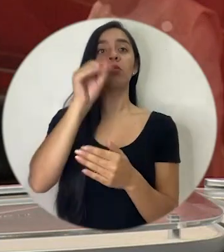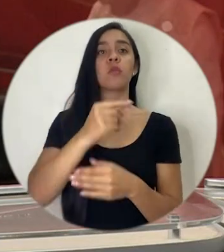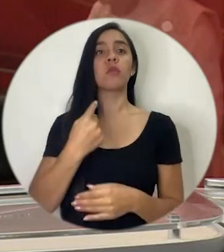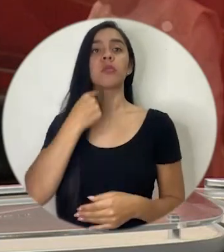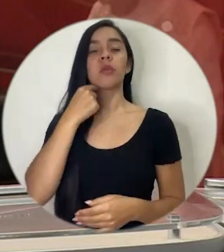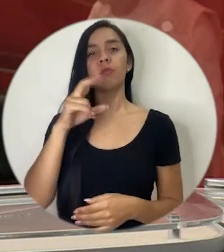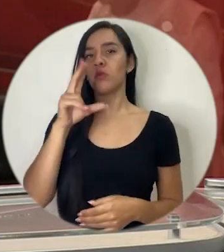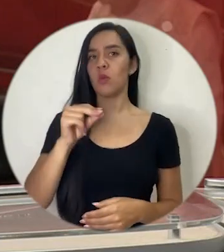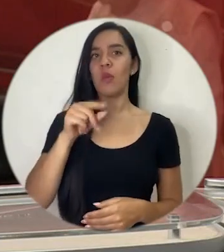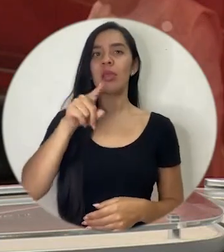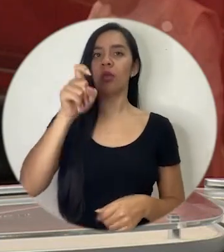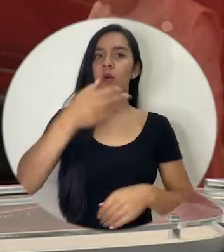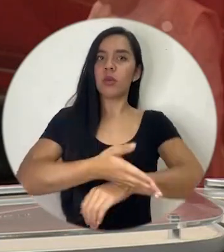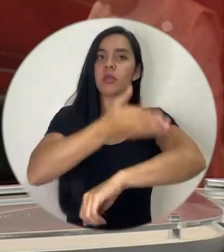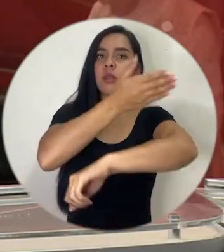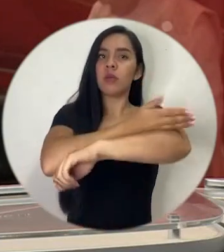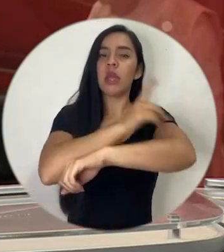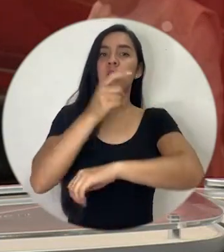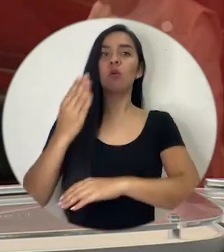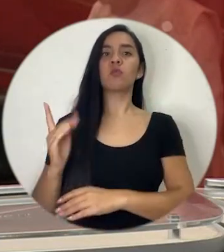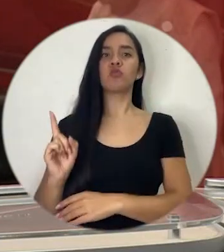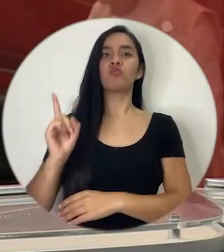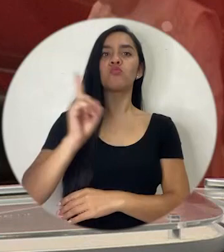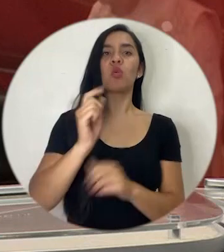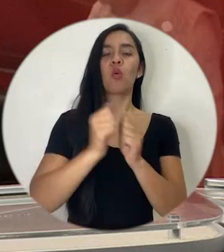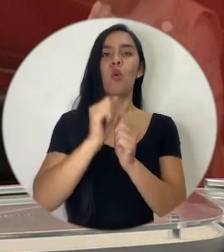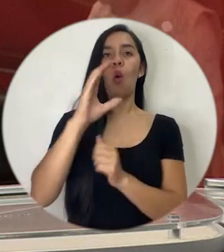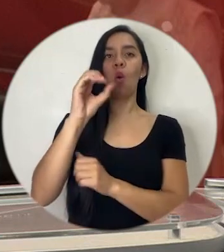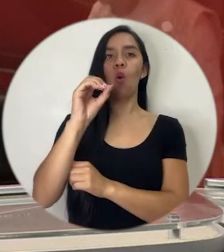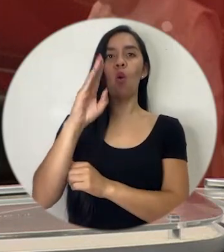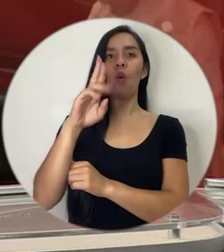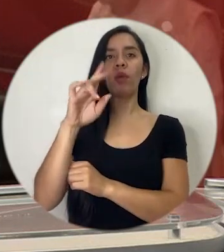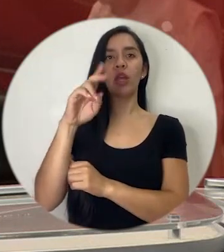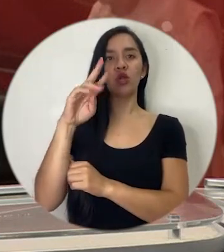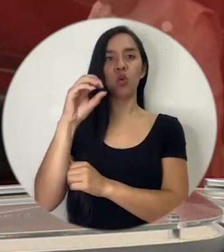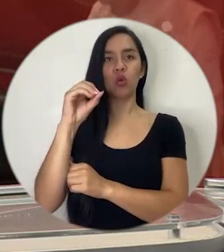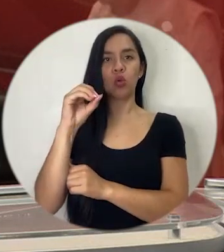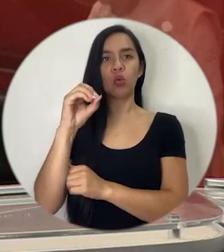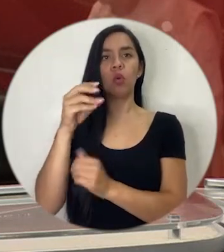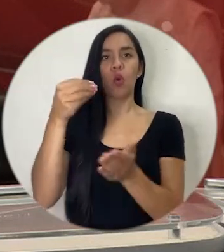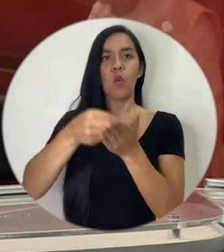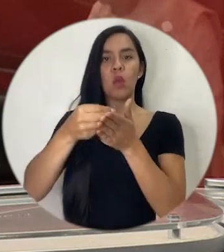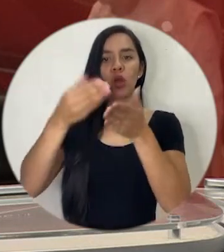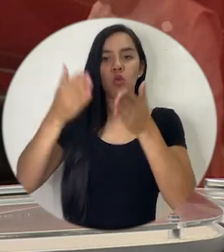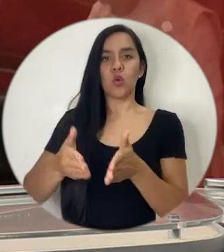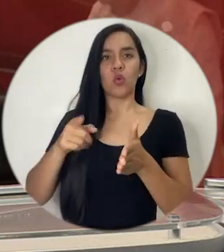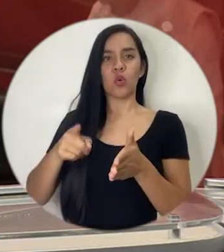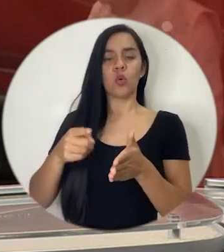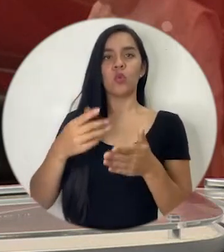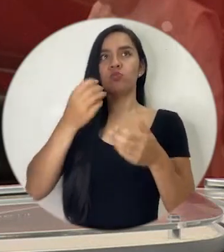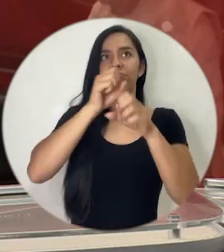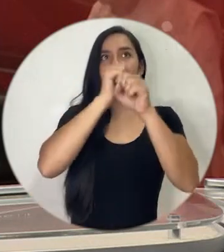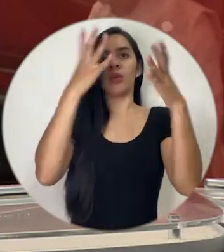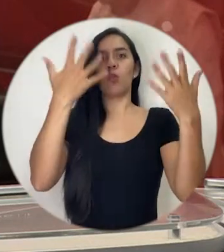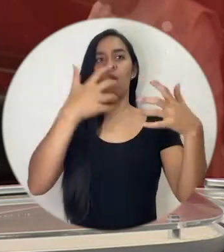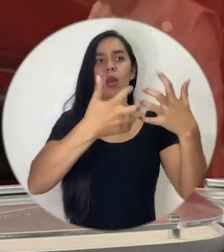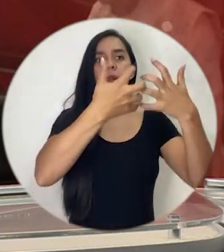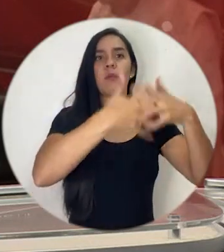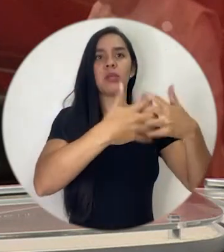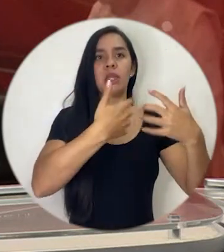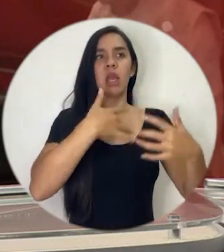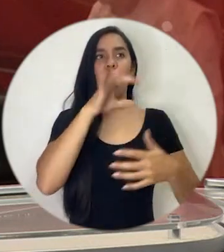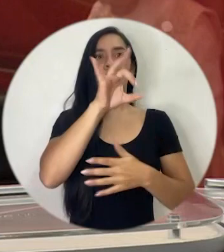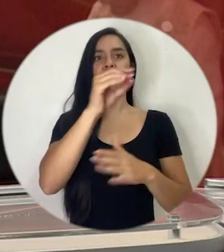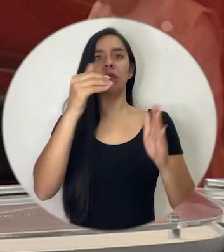tenemos que ir con un cobratorio ¿cómo es posible que hoy en día llegue una empresa con 80 mil cobros